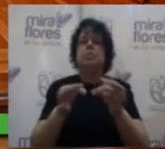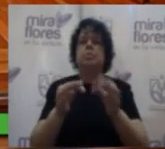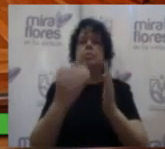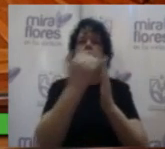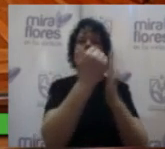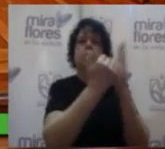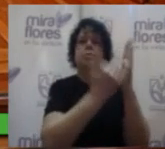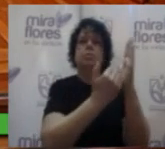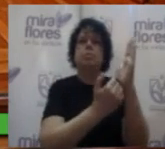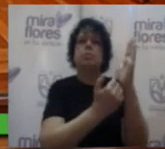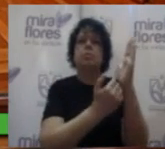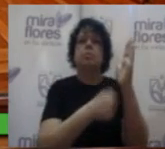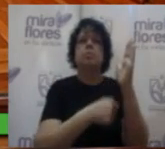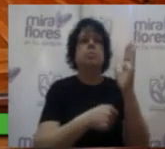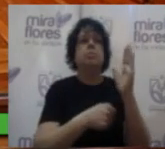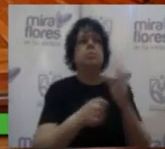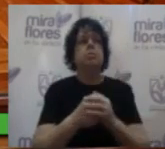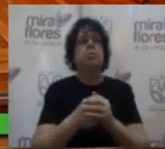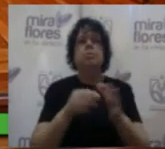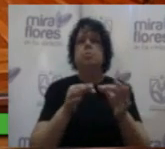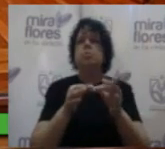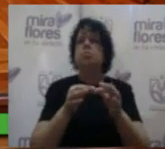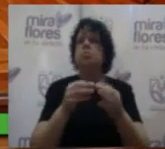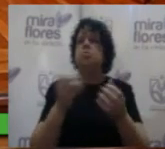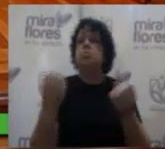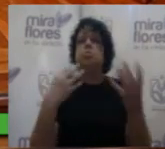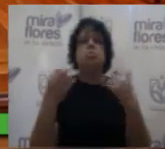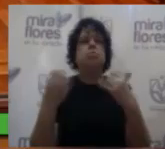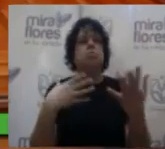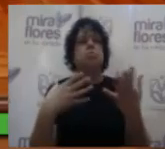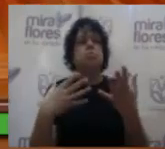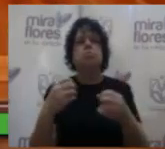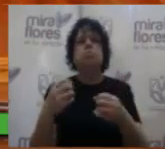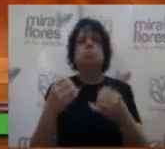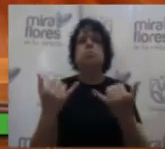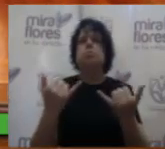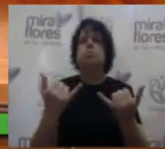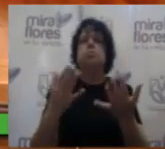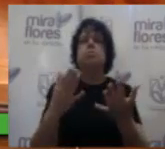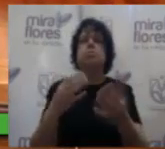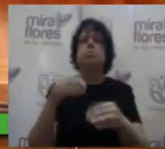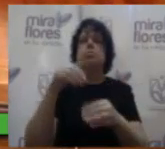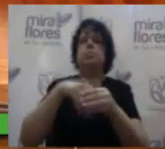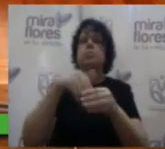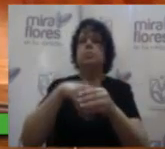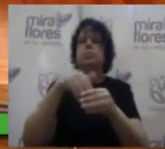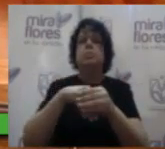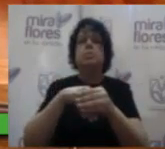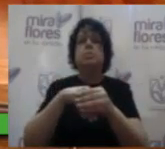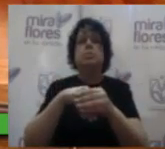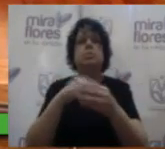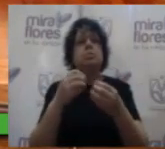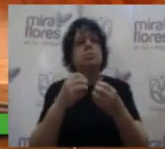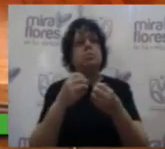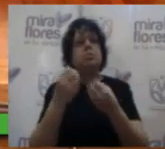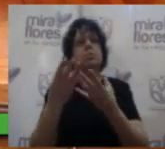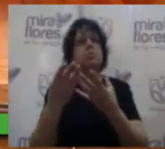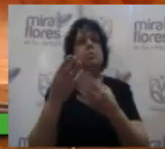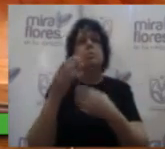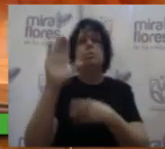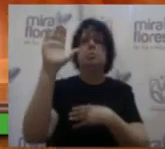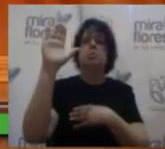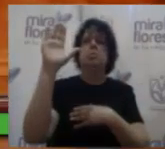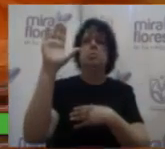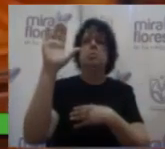presente acuerdo Al debate No teniendo debate procederemos al voto a aquellos miembros del Consejo que estén a favor sirvanse expresarlo en señal de conformidad